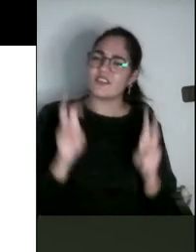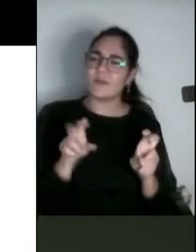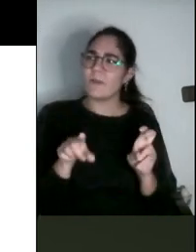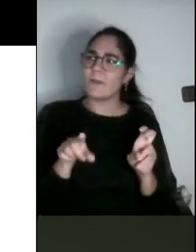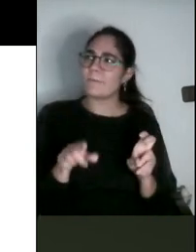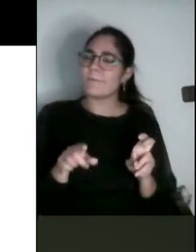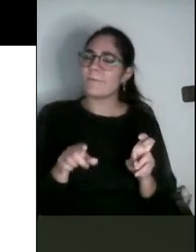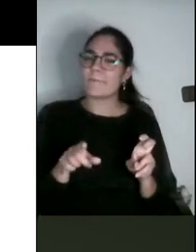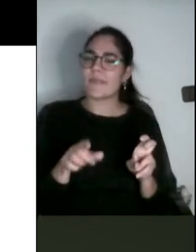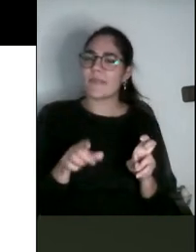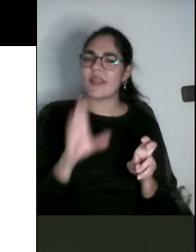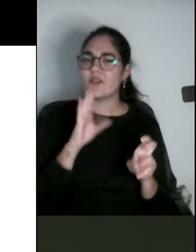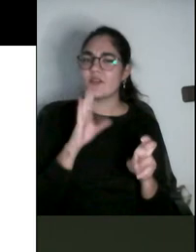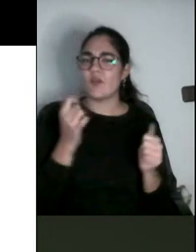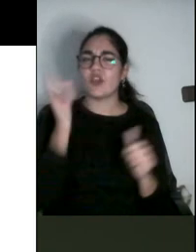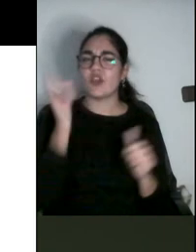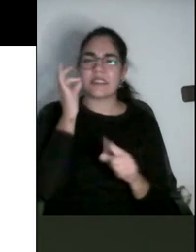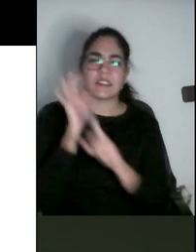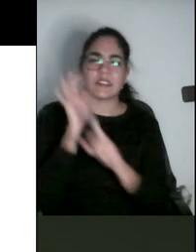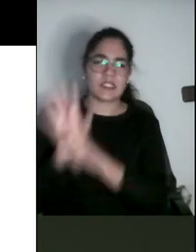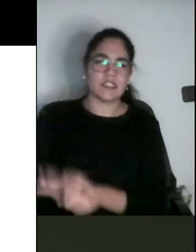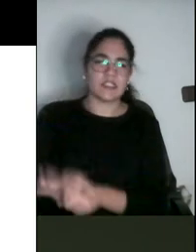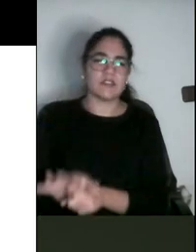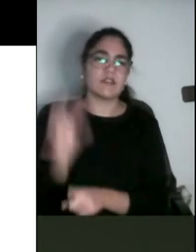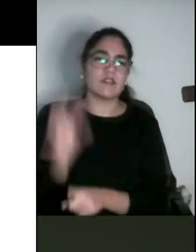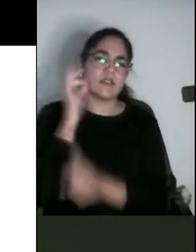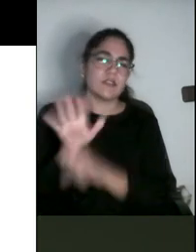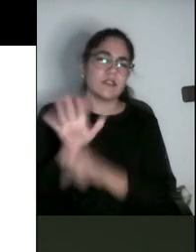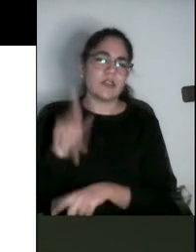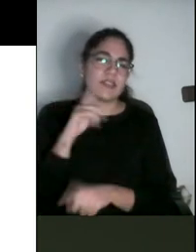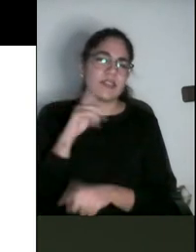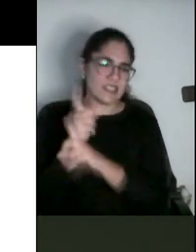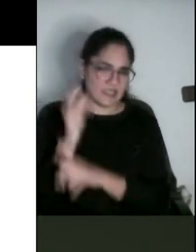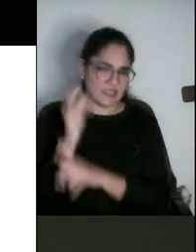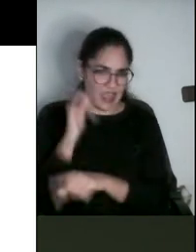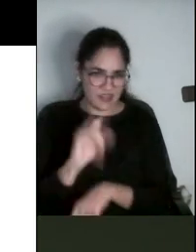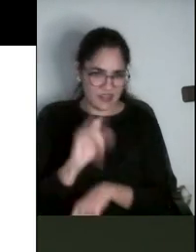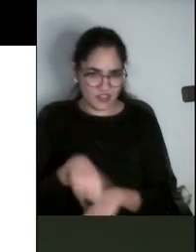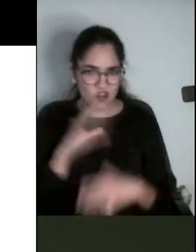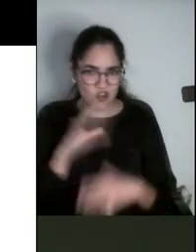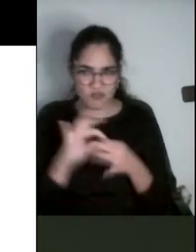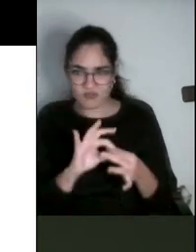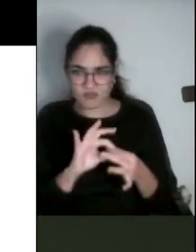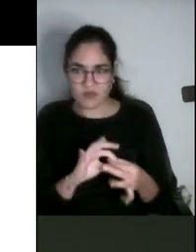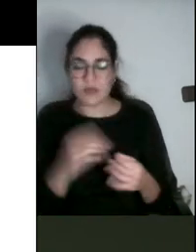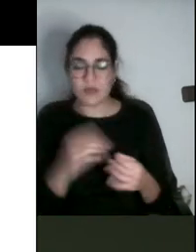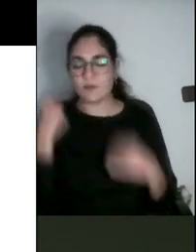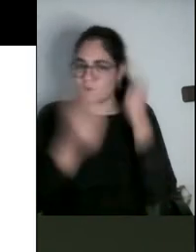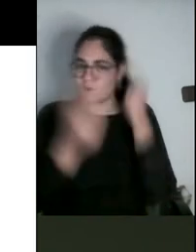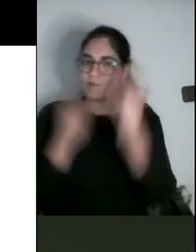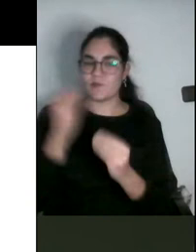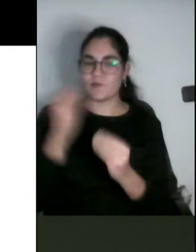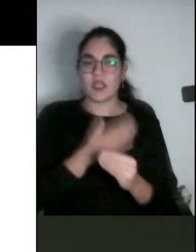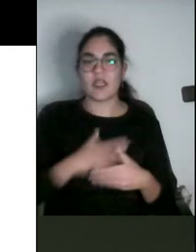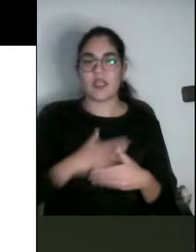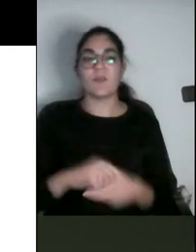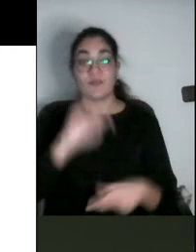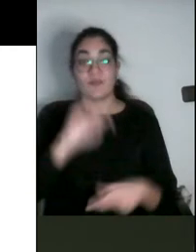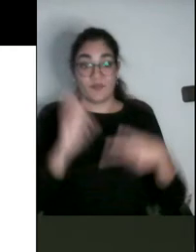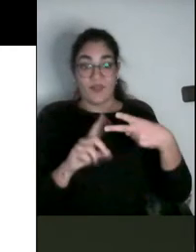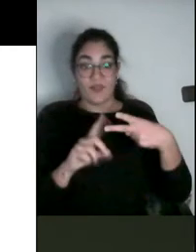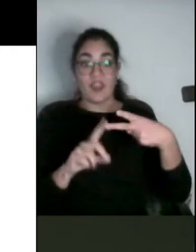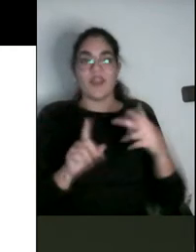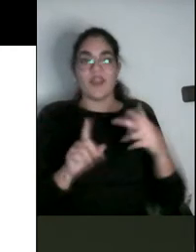el sexismo. Si esa crítica estaba vinculada a la cuestión de género. En el desarrollo de